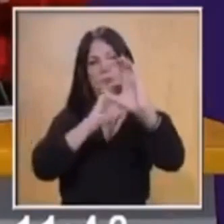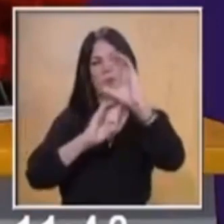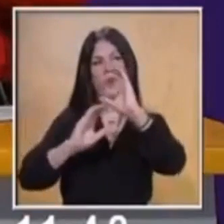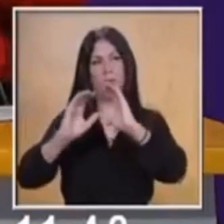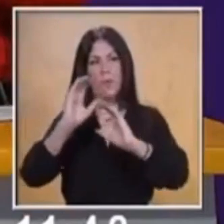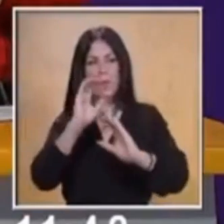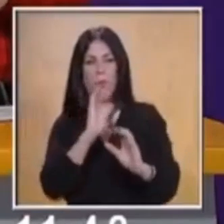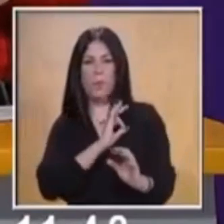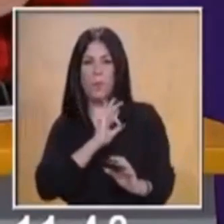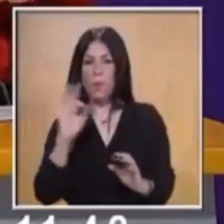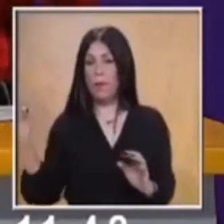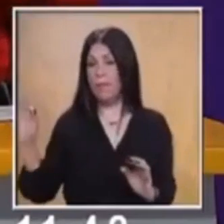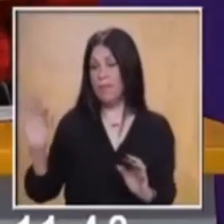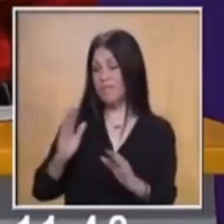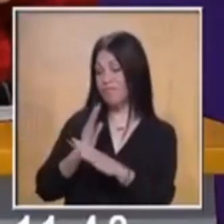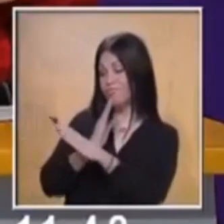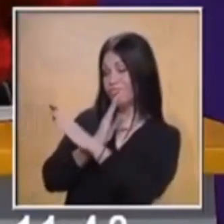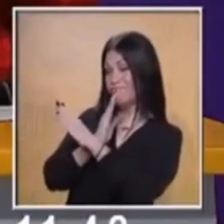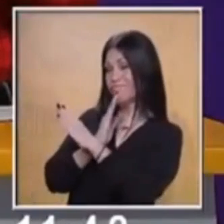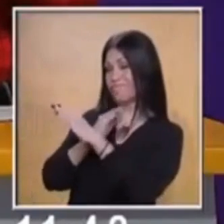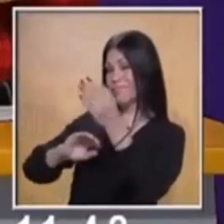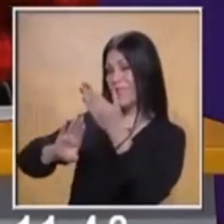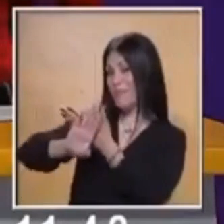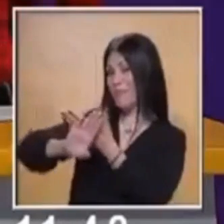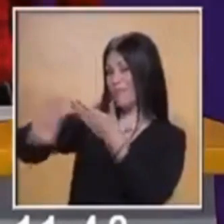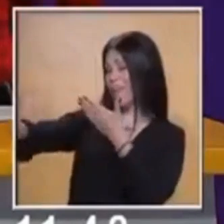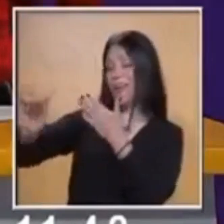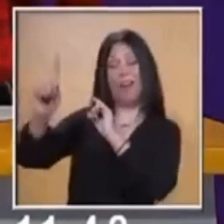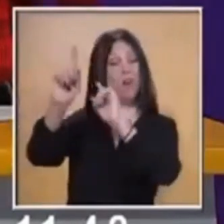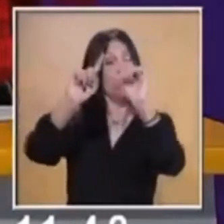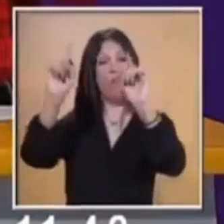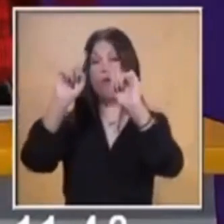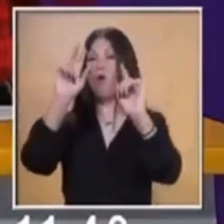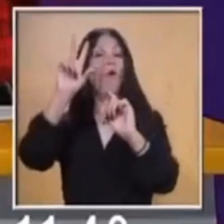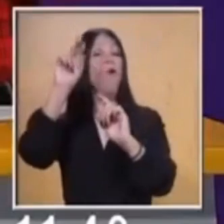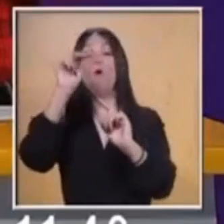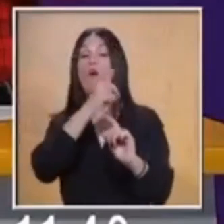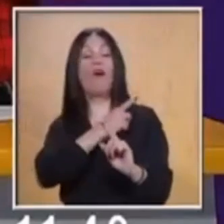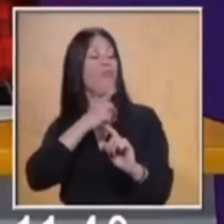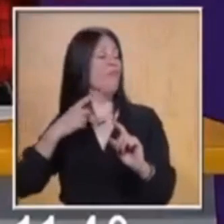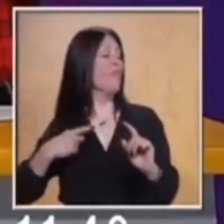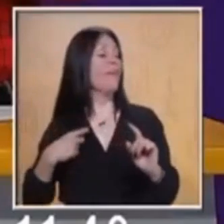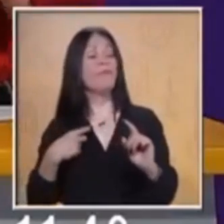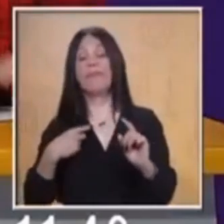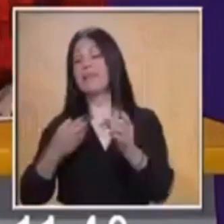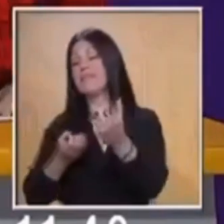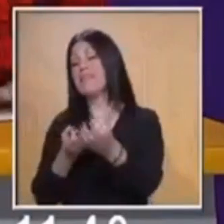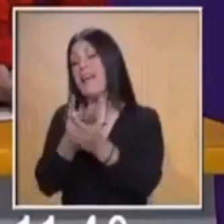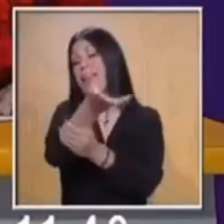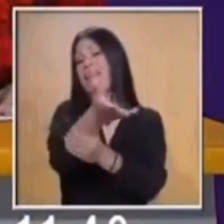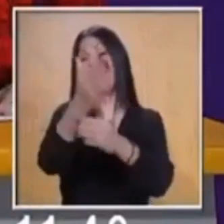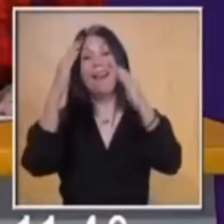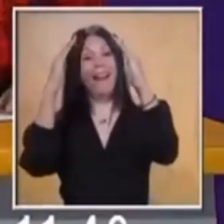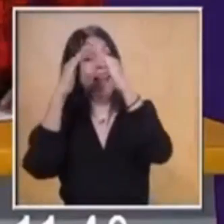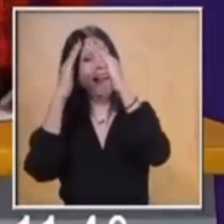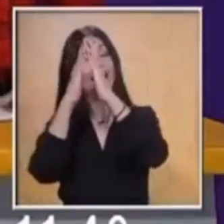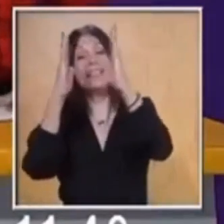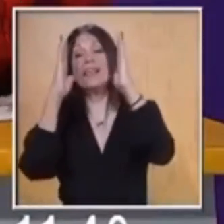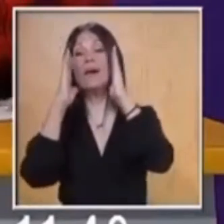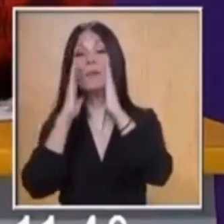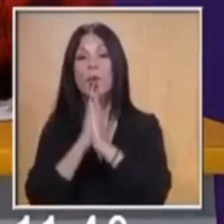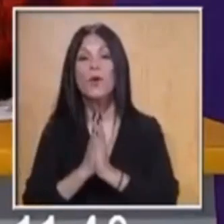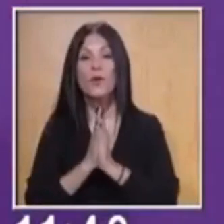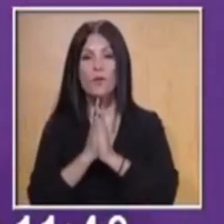Vamos a evitar salir de la casa, por favor. Muy bien. Vamos a quedarnos en casa, en compañía